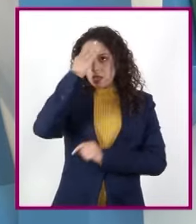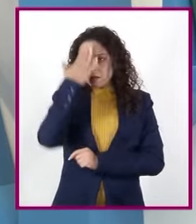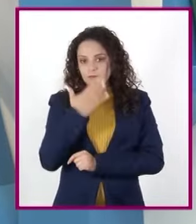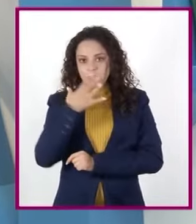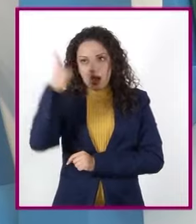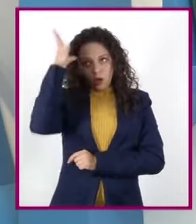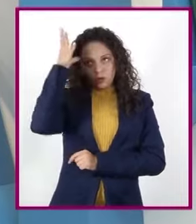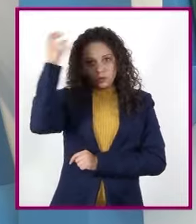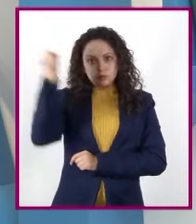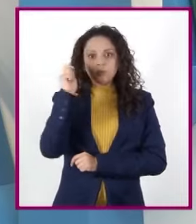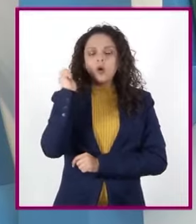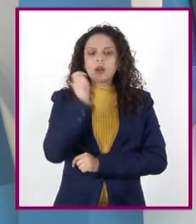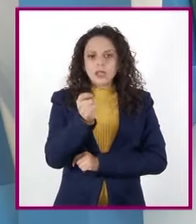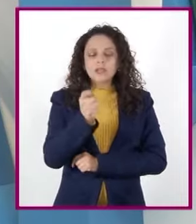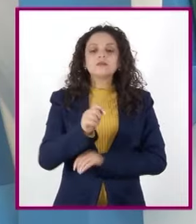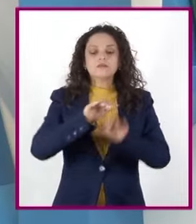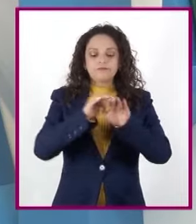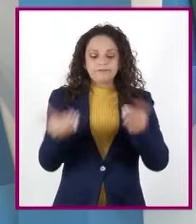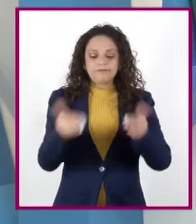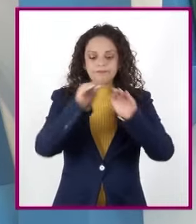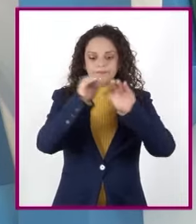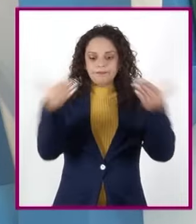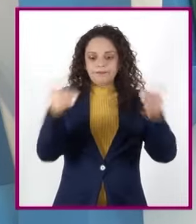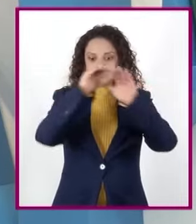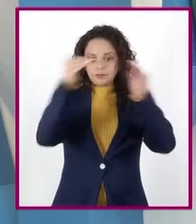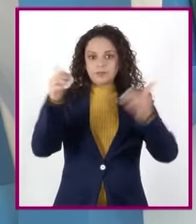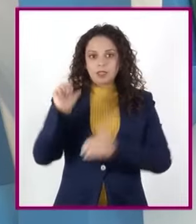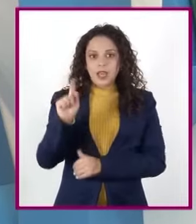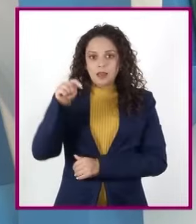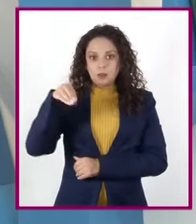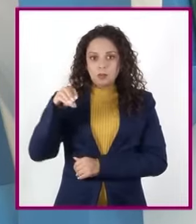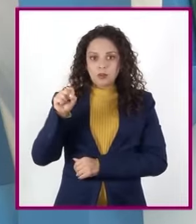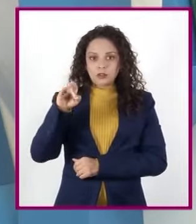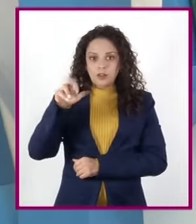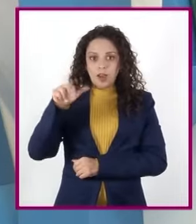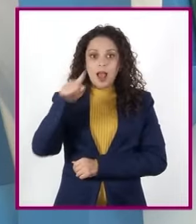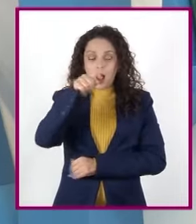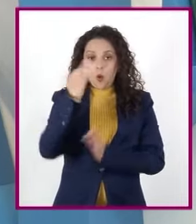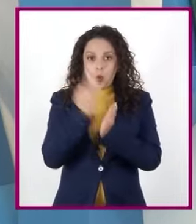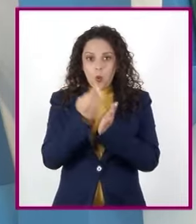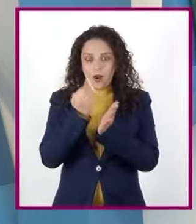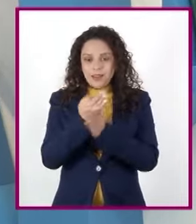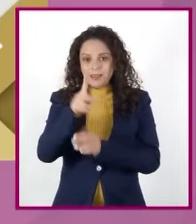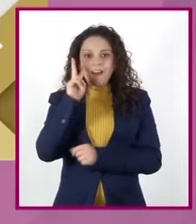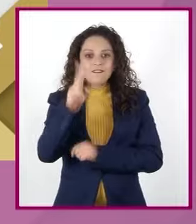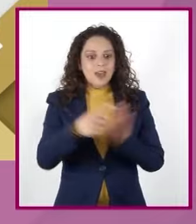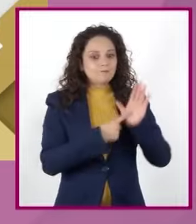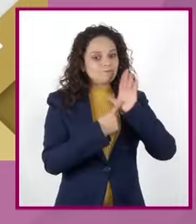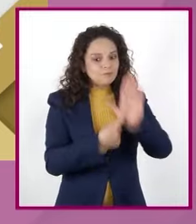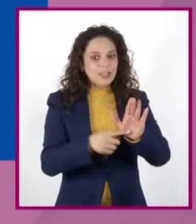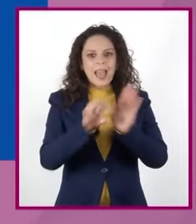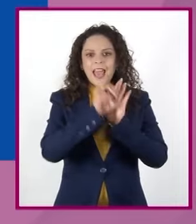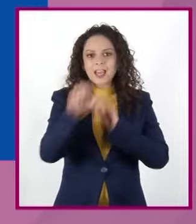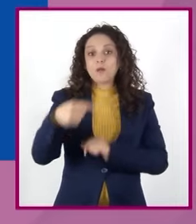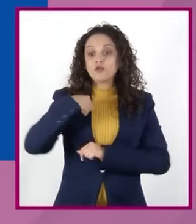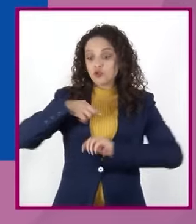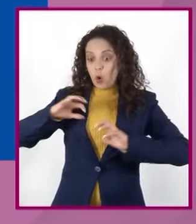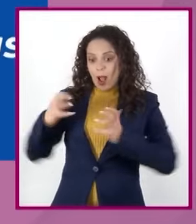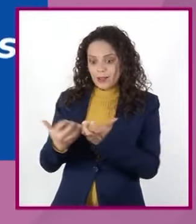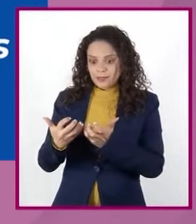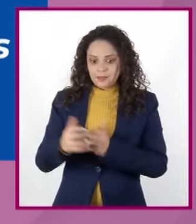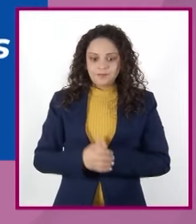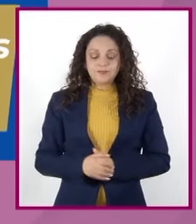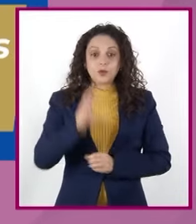capas de la atmósfera. Observen el que yo realicé para que lo tomen como ejemplo. Ojo,